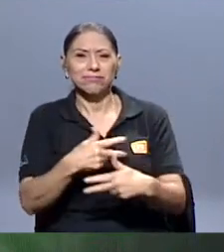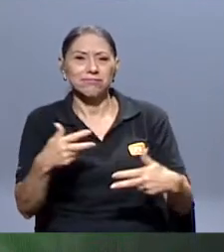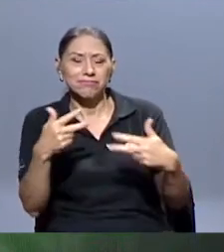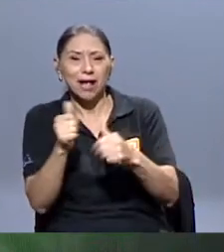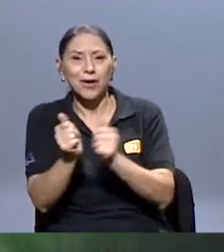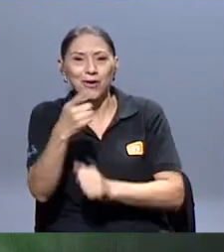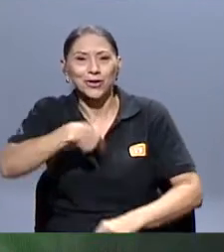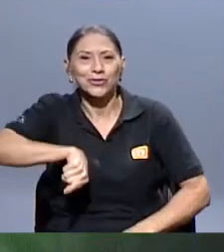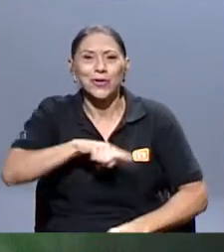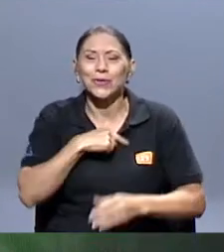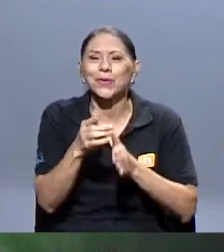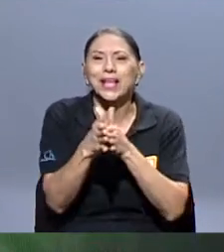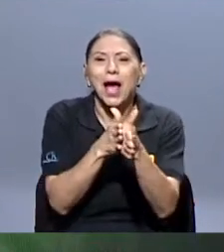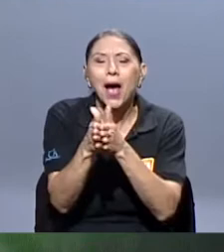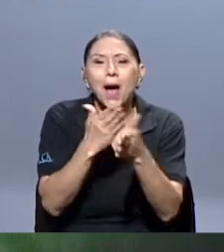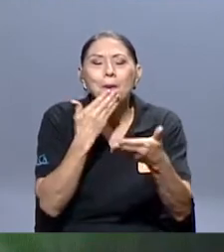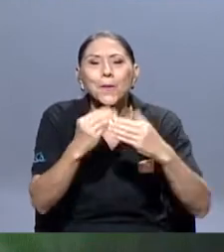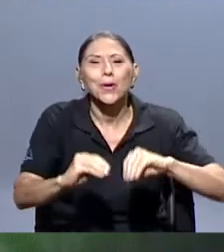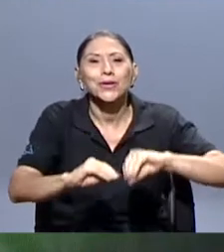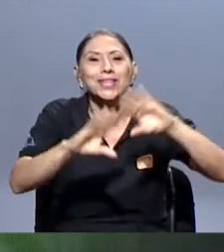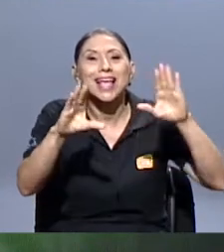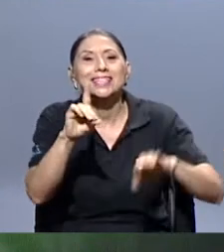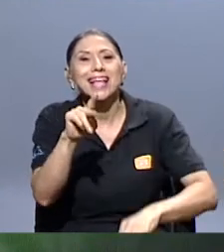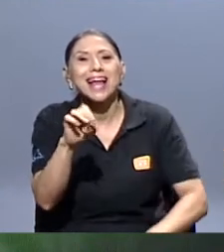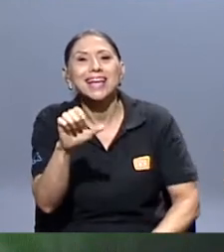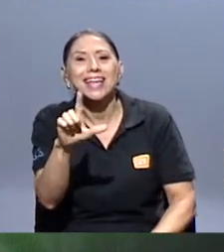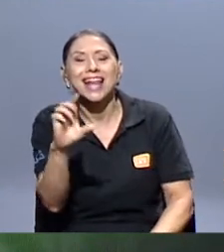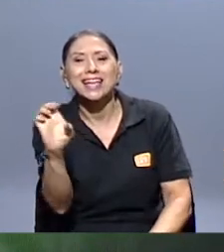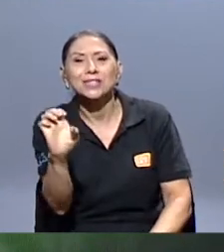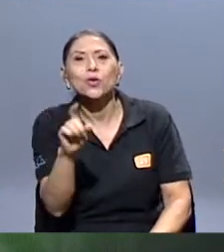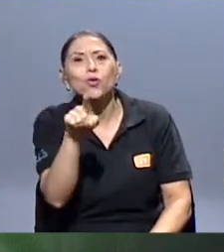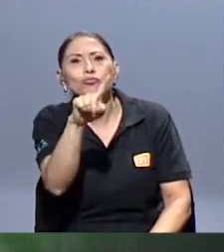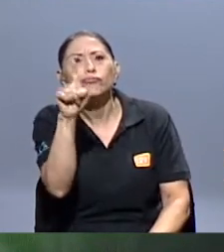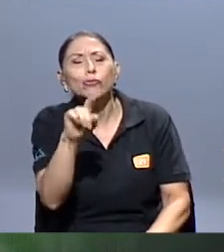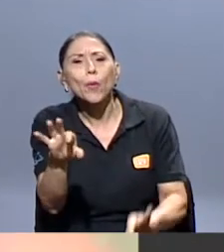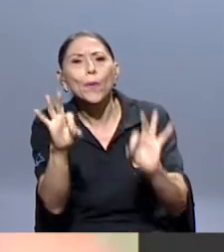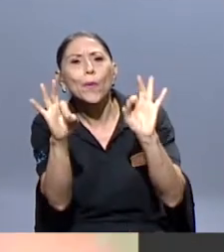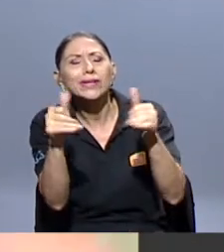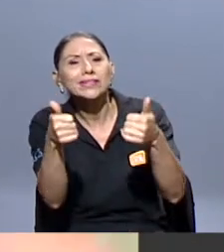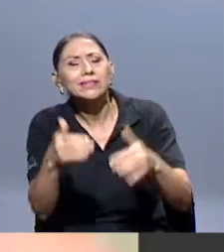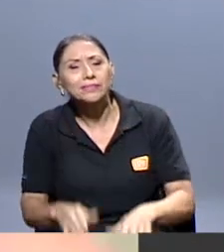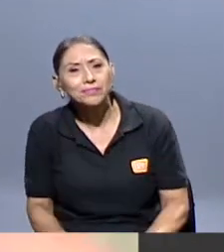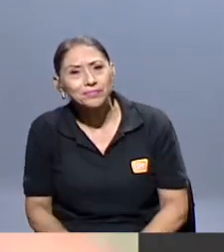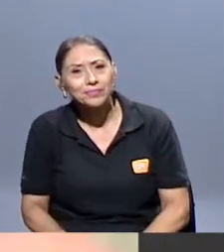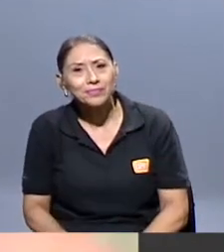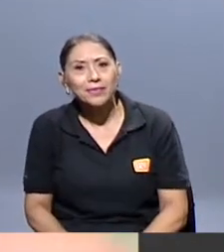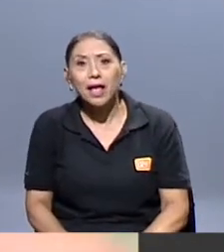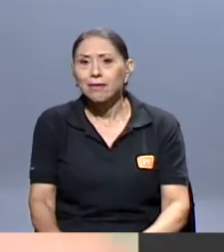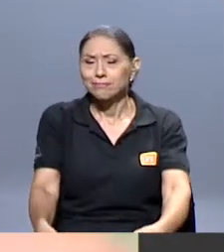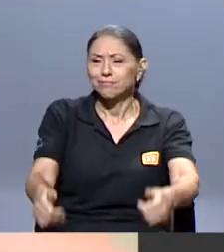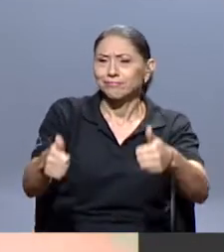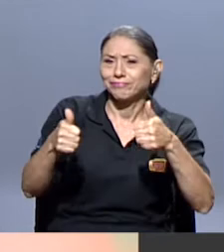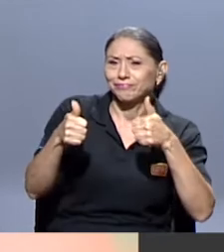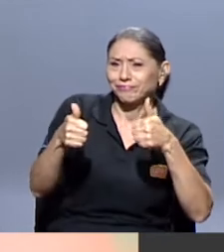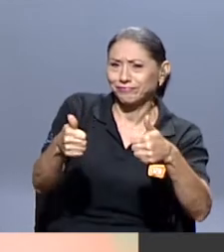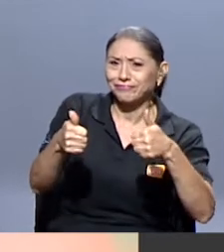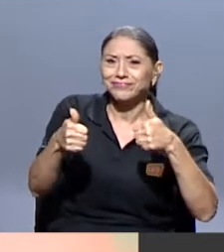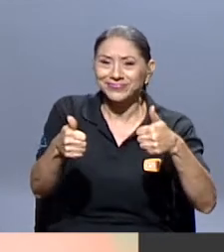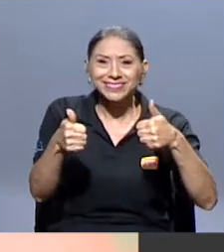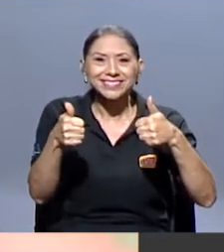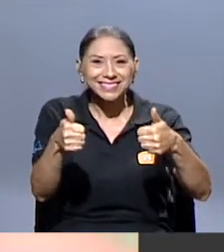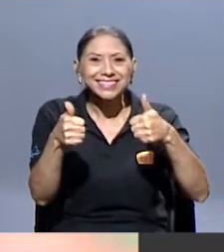aprovecho para darle los buenos días a Daniel Elizondo. ¿Cómo estás, Daniel? ¿Cómo va todo? Por ahí, por ahí, aquí,